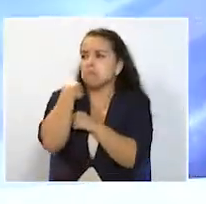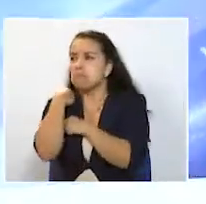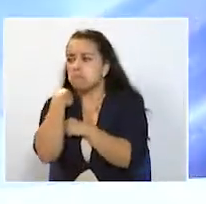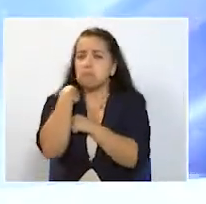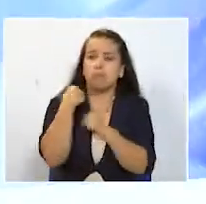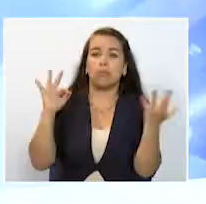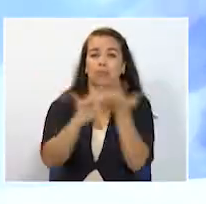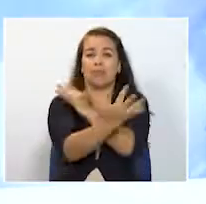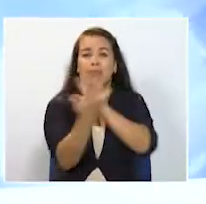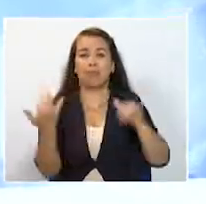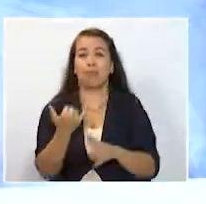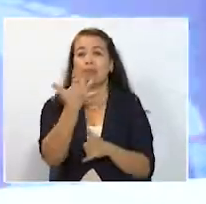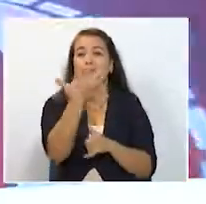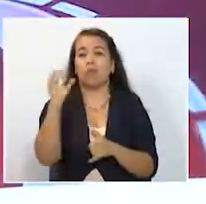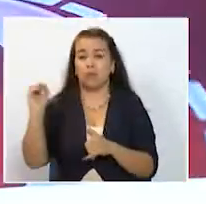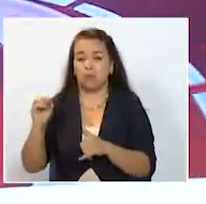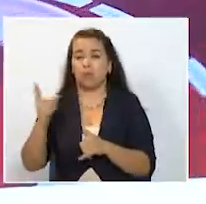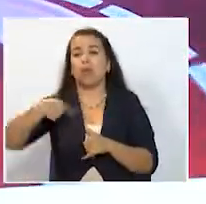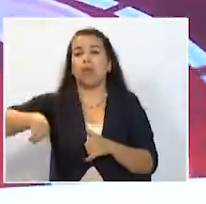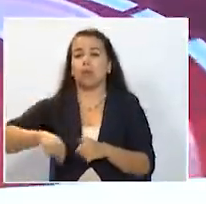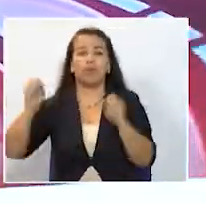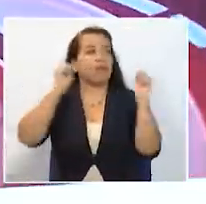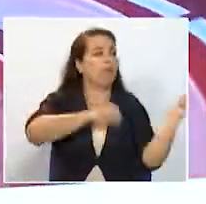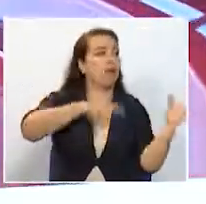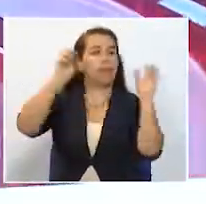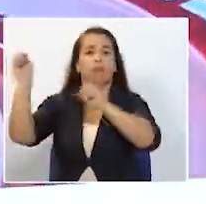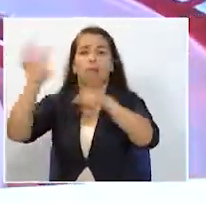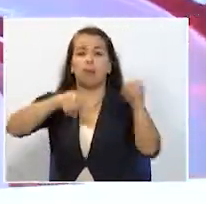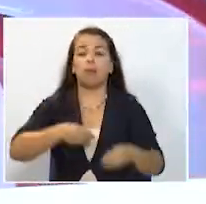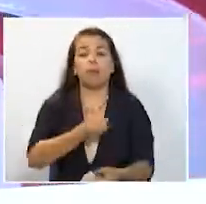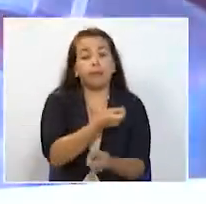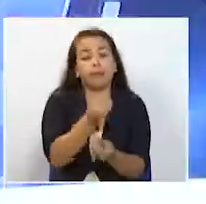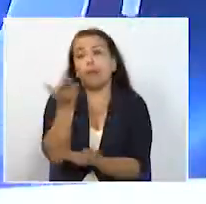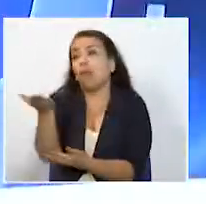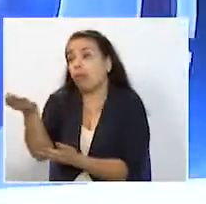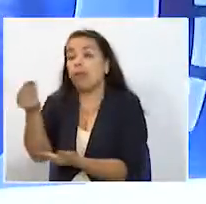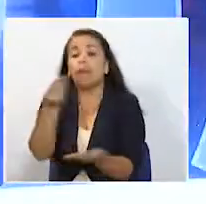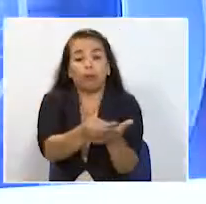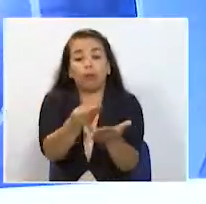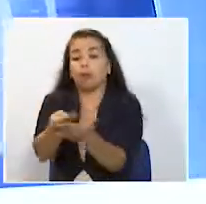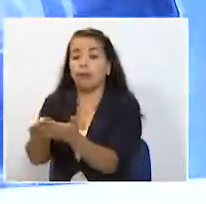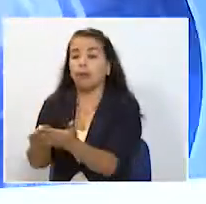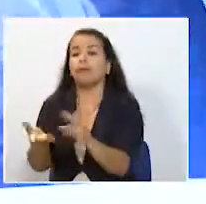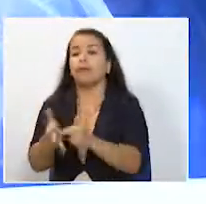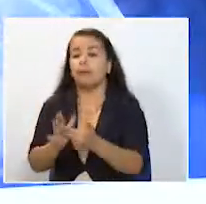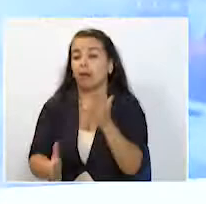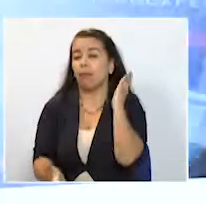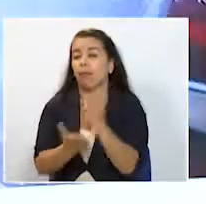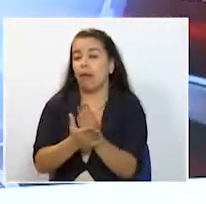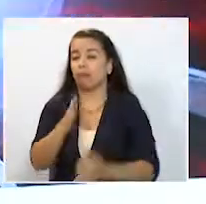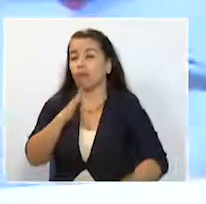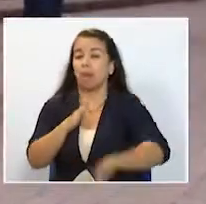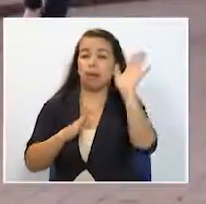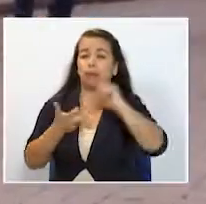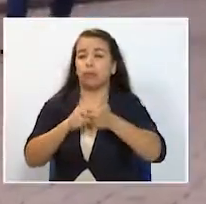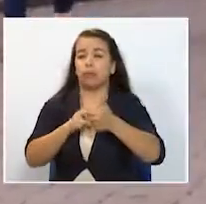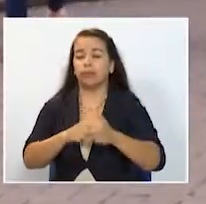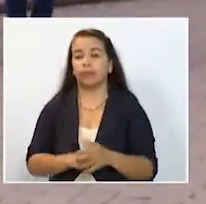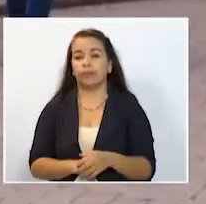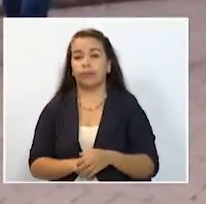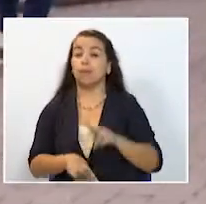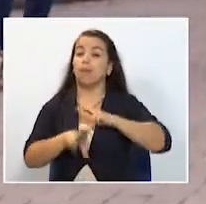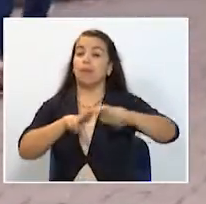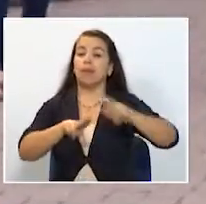a 550 trasteo entre ciudades y el dar limosna son los detonantes para esta problemática social en